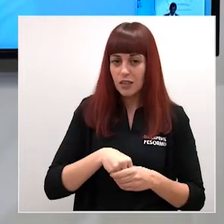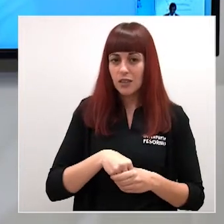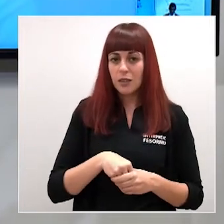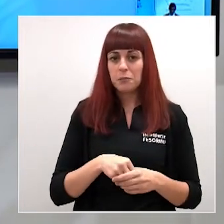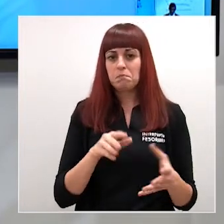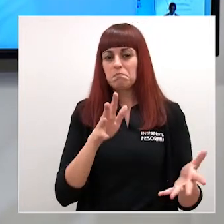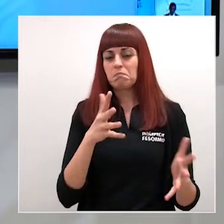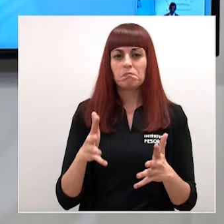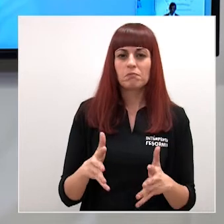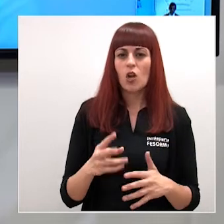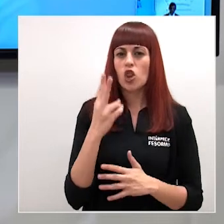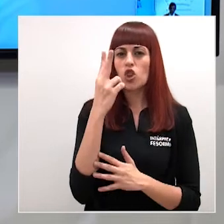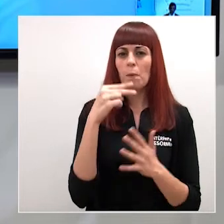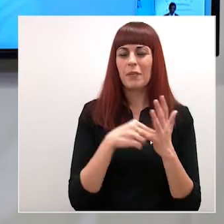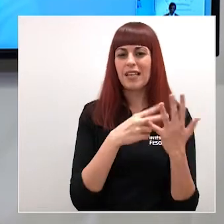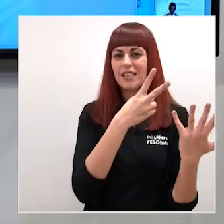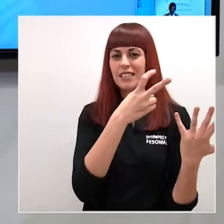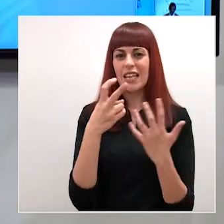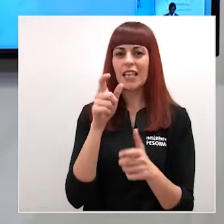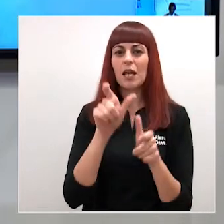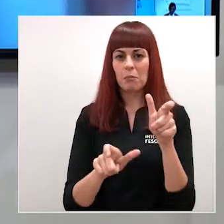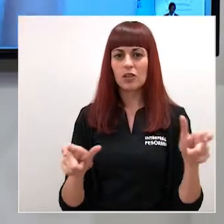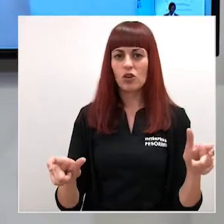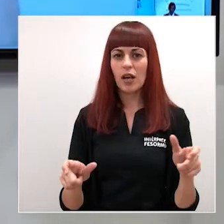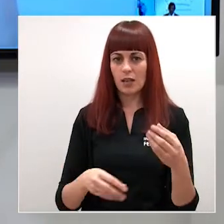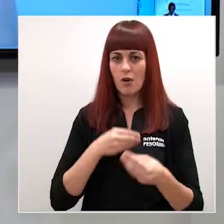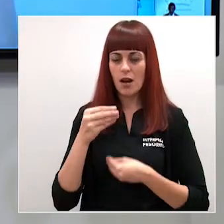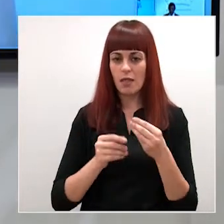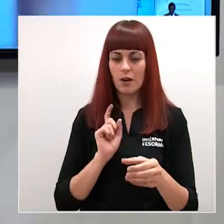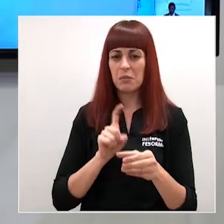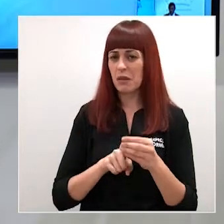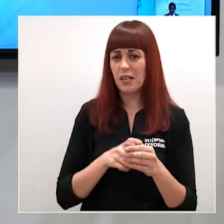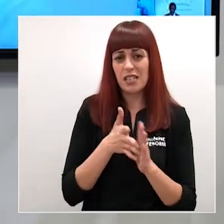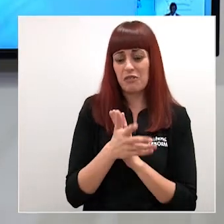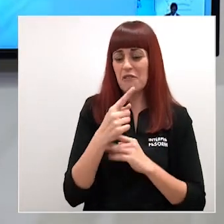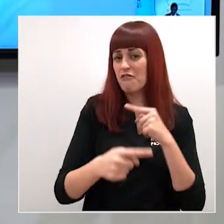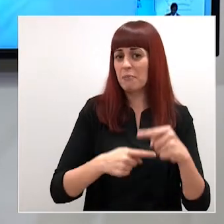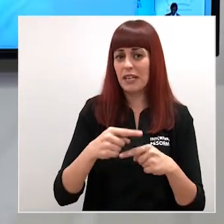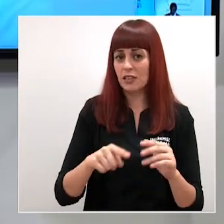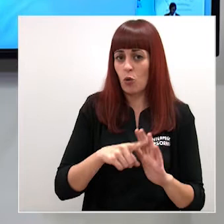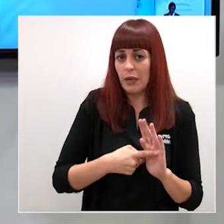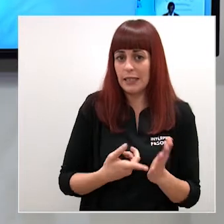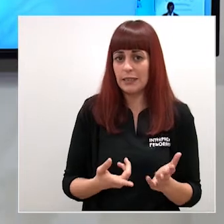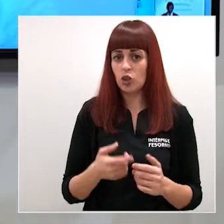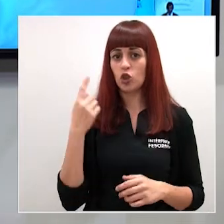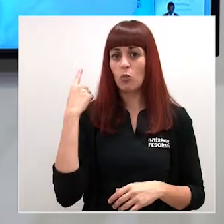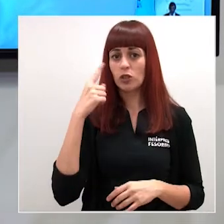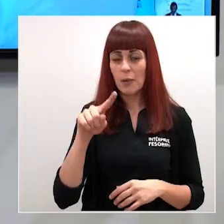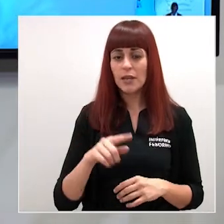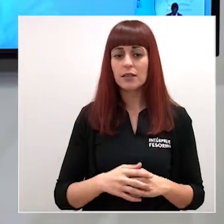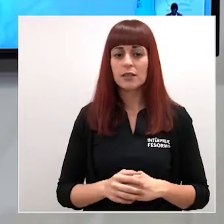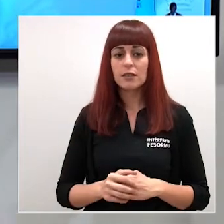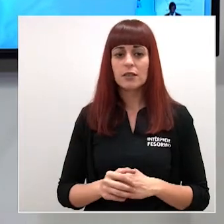se estima que son 2.700 las personas que van a muestrear son unidades familiares evidentemente y como saben eso lo va a hacer